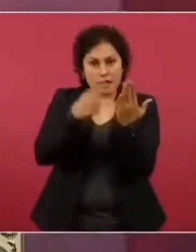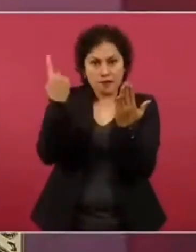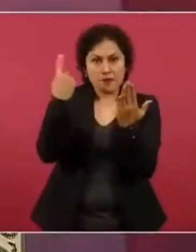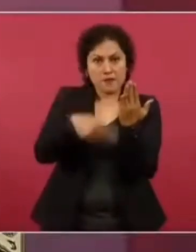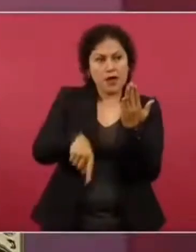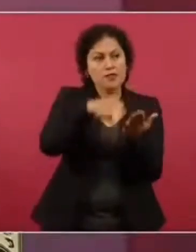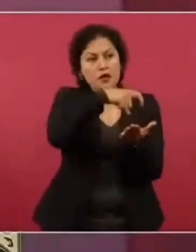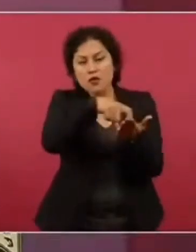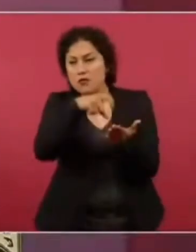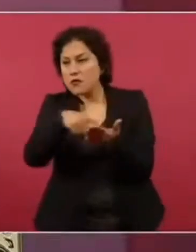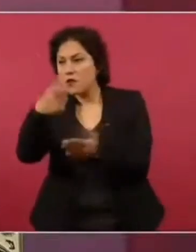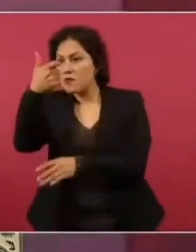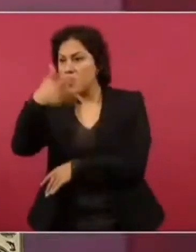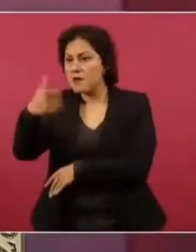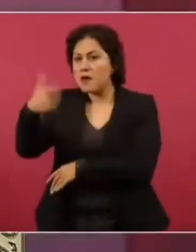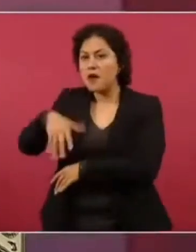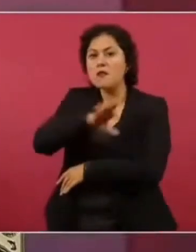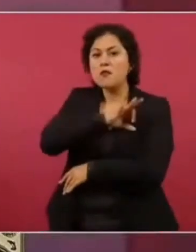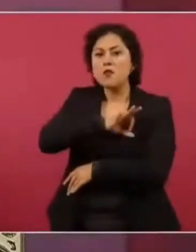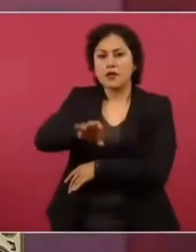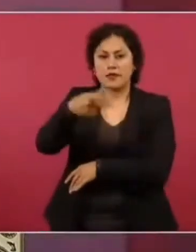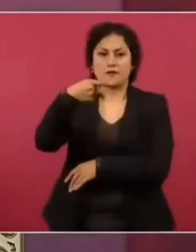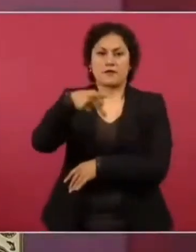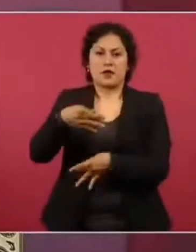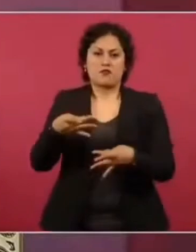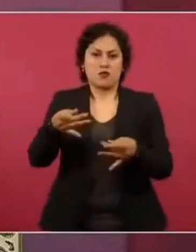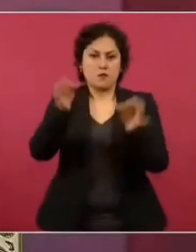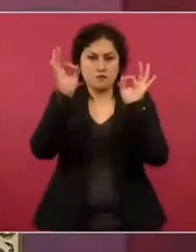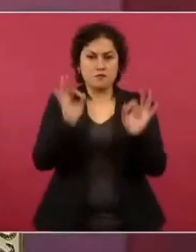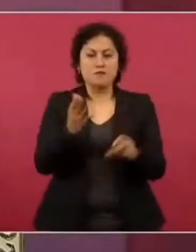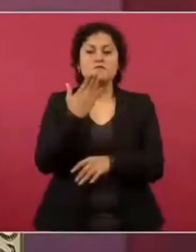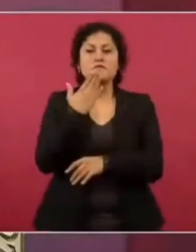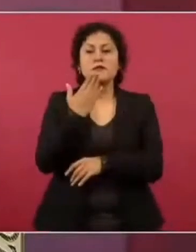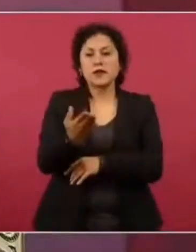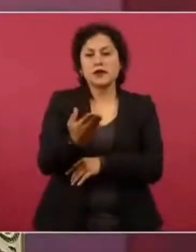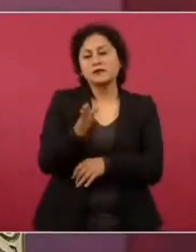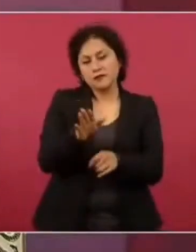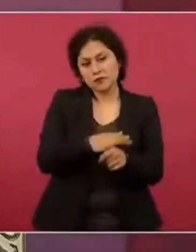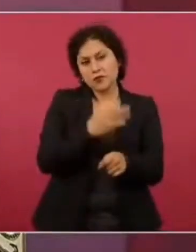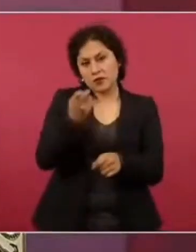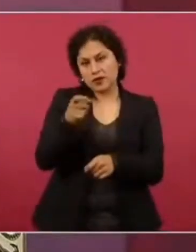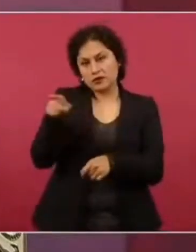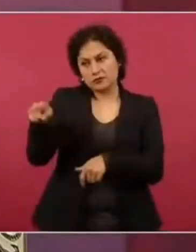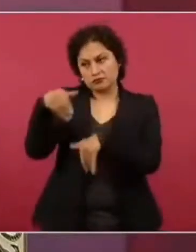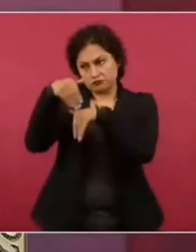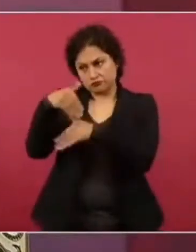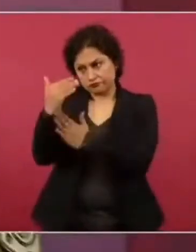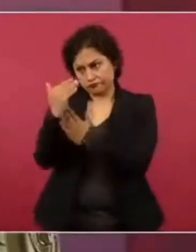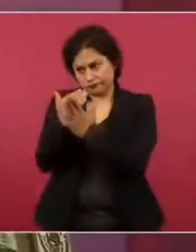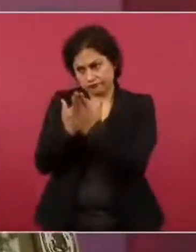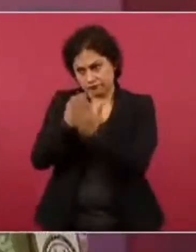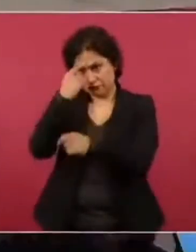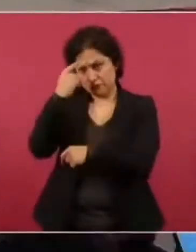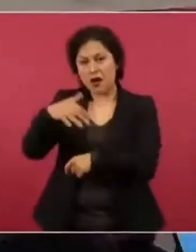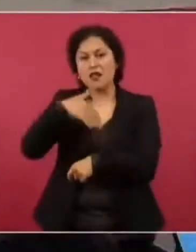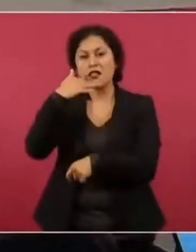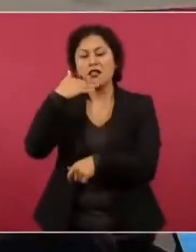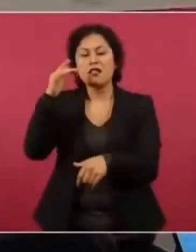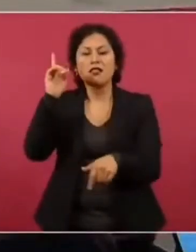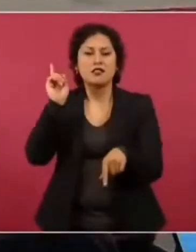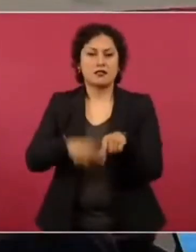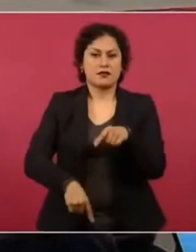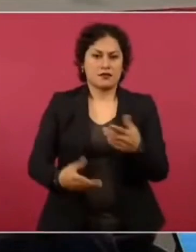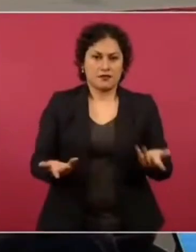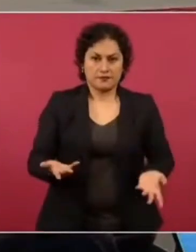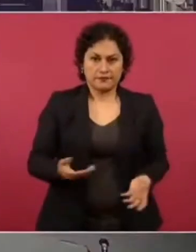en menor precio, con la mejor calidad y evitamos que haya esa corrupción. Esa es la situación.